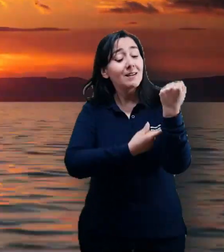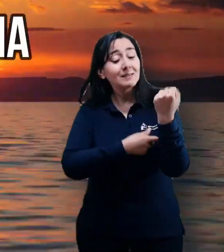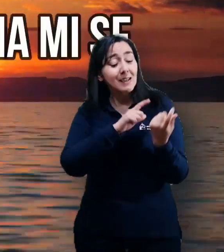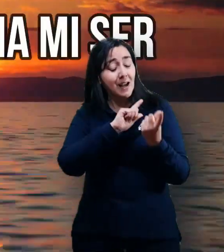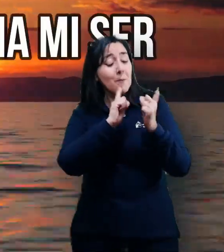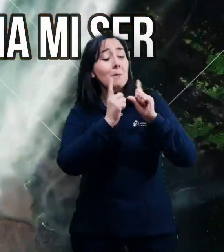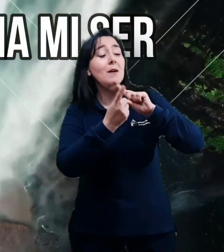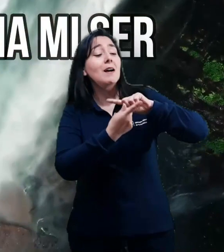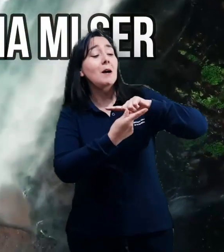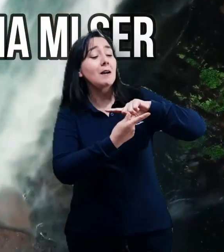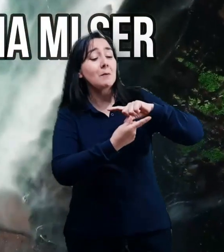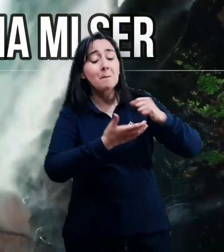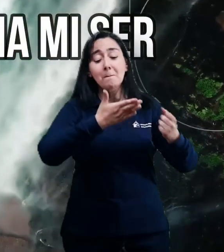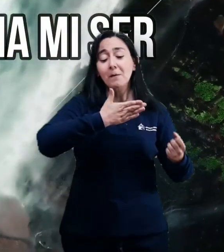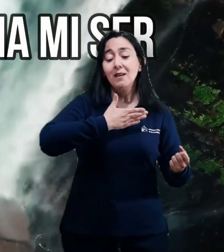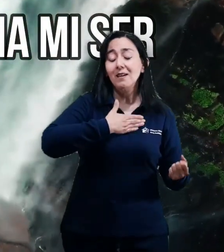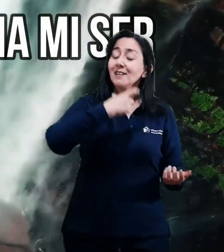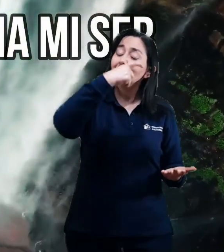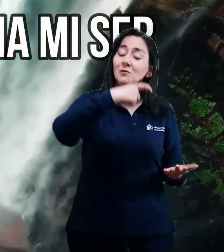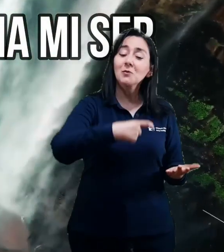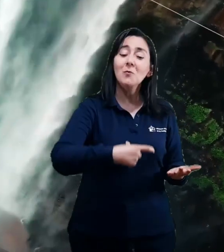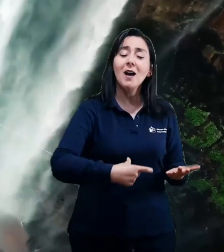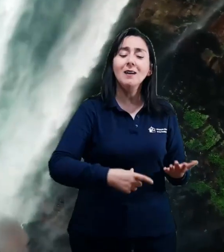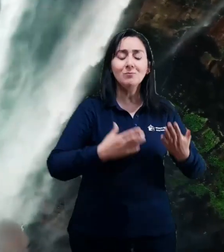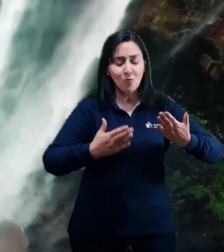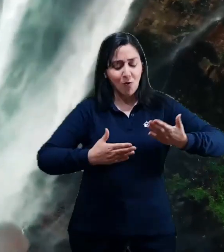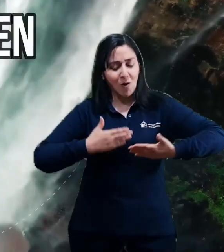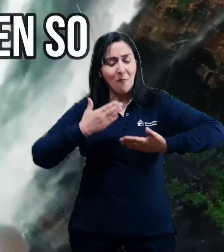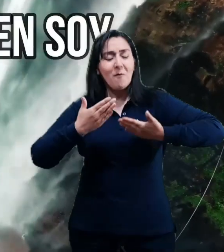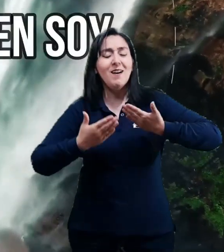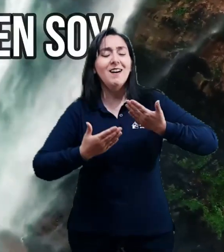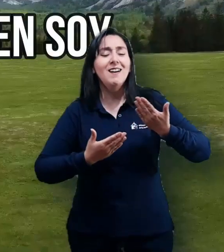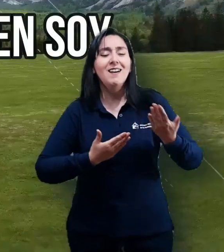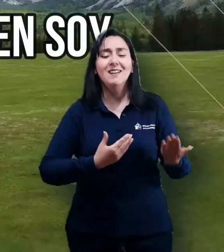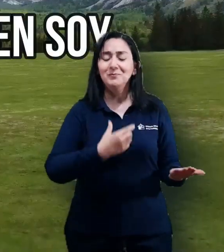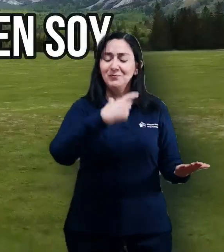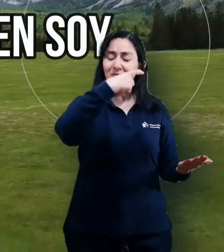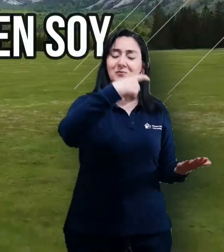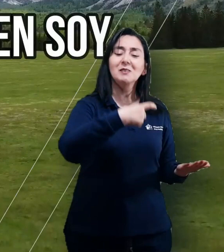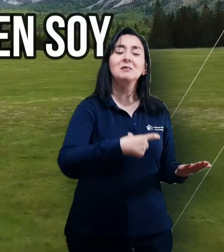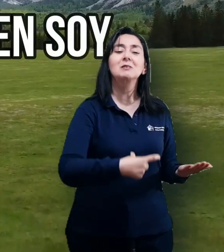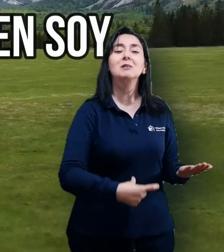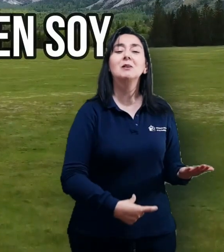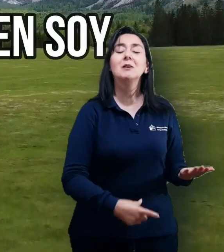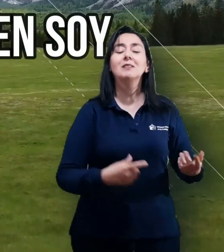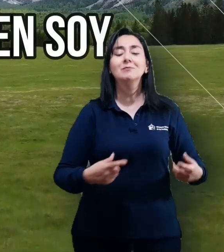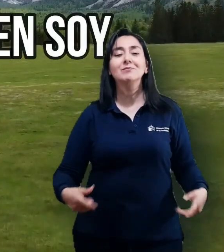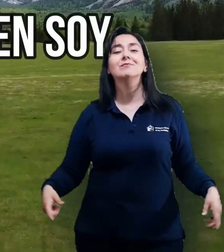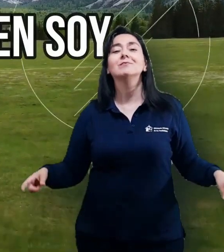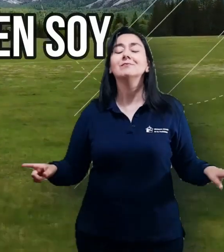El poder que cambia mi ser, transforma a quien no soy